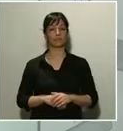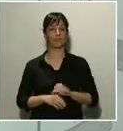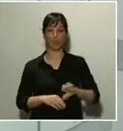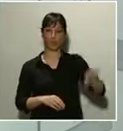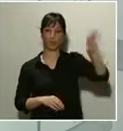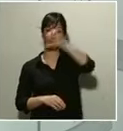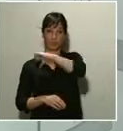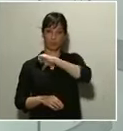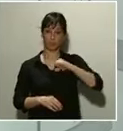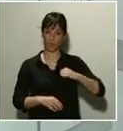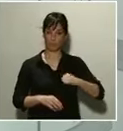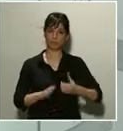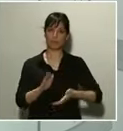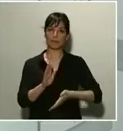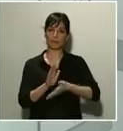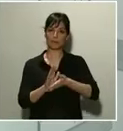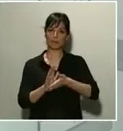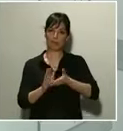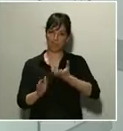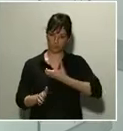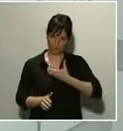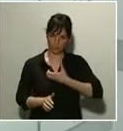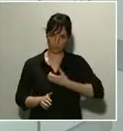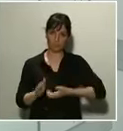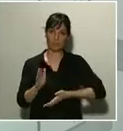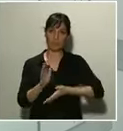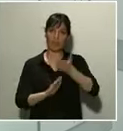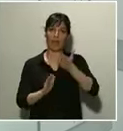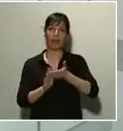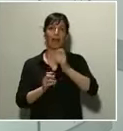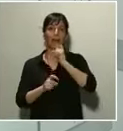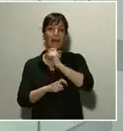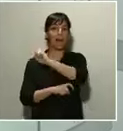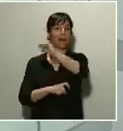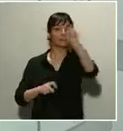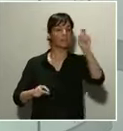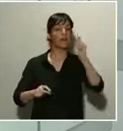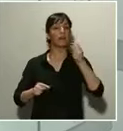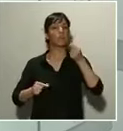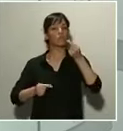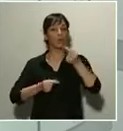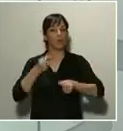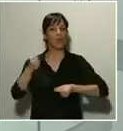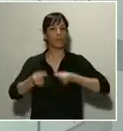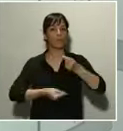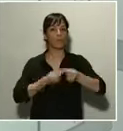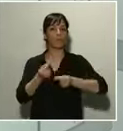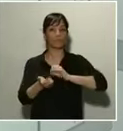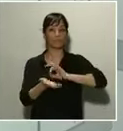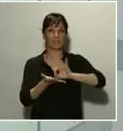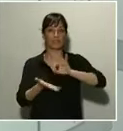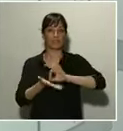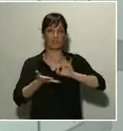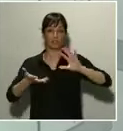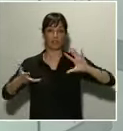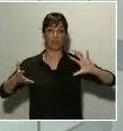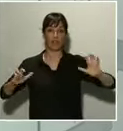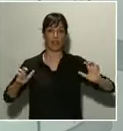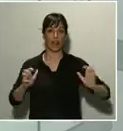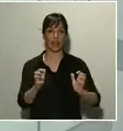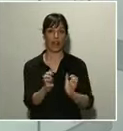y a los ayuntamientos que vayan adaptando la reducción de los servicios con estos mismos objetivos.